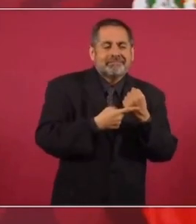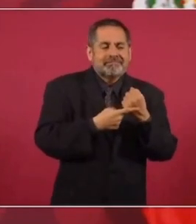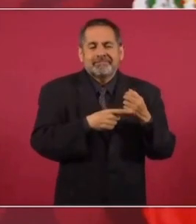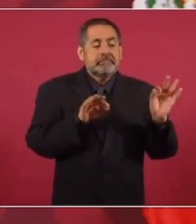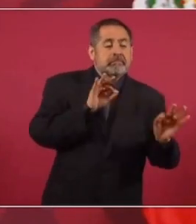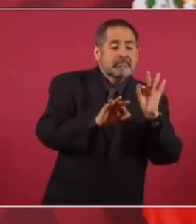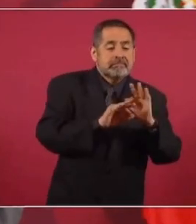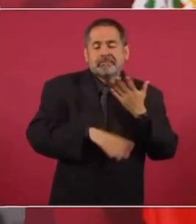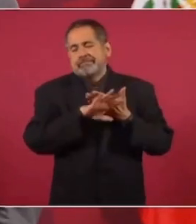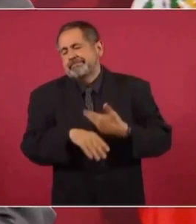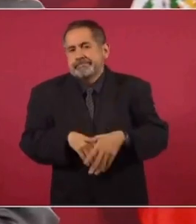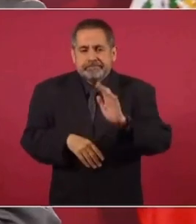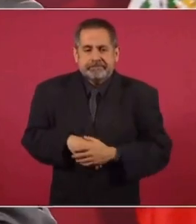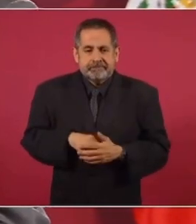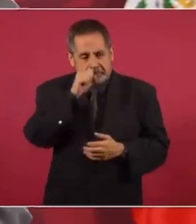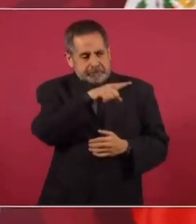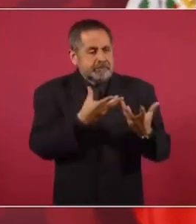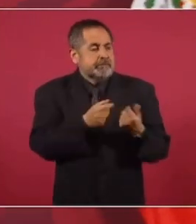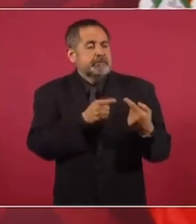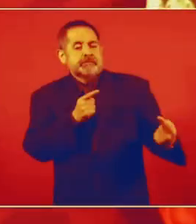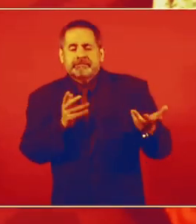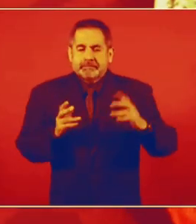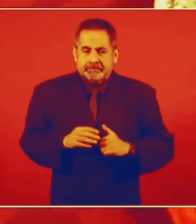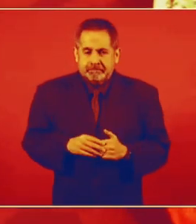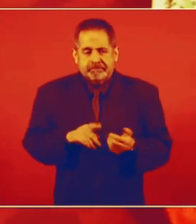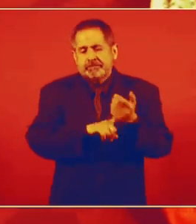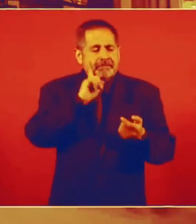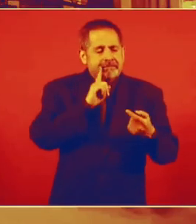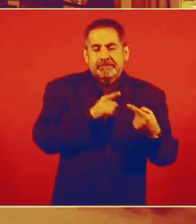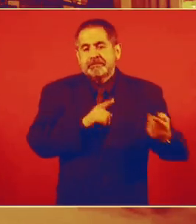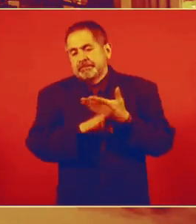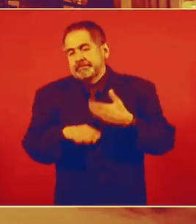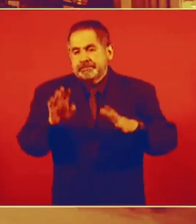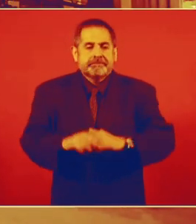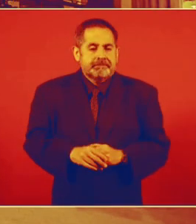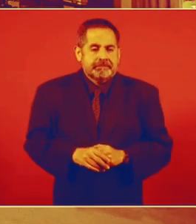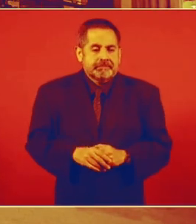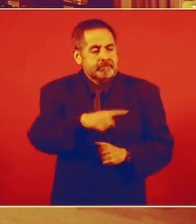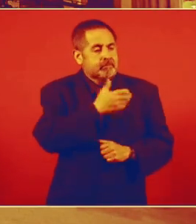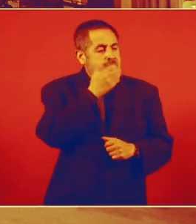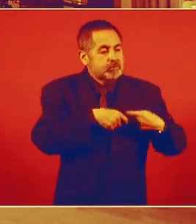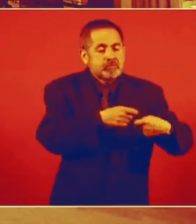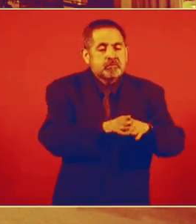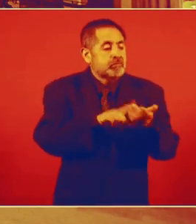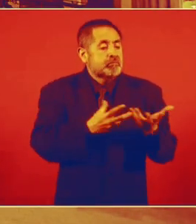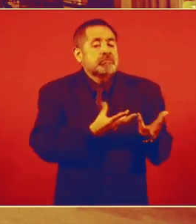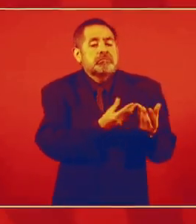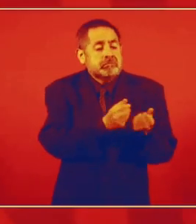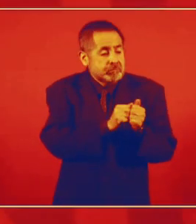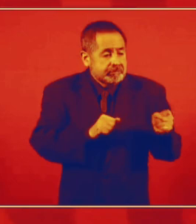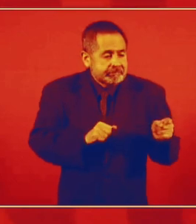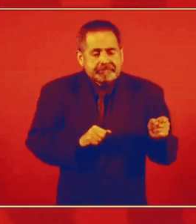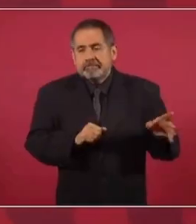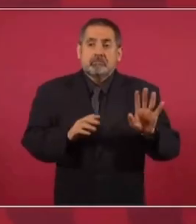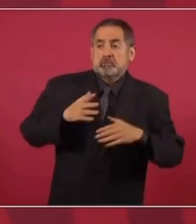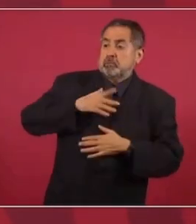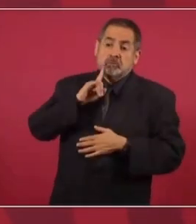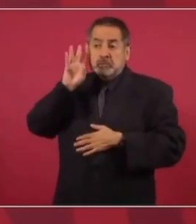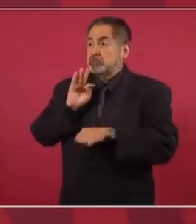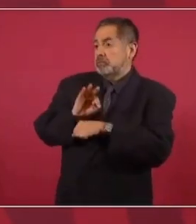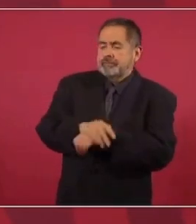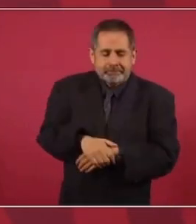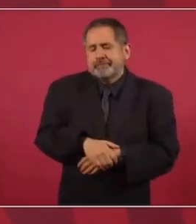son parte de nuestros adversarios, en este caso mujeres conservadoras que se volvieron feministas